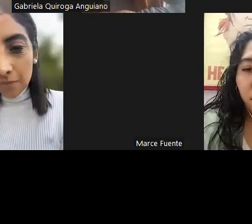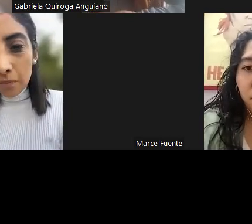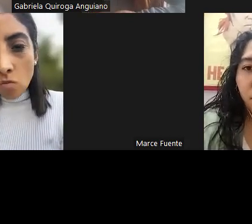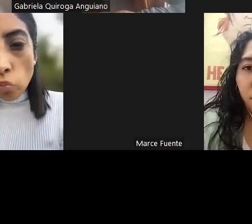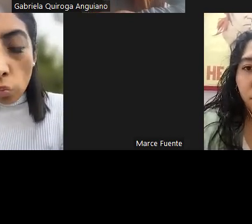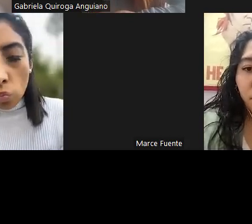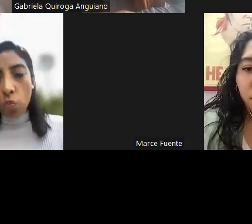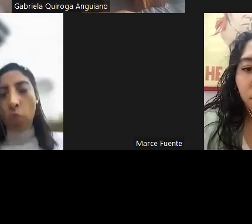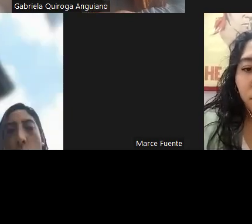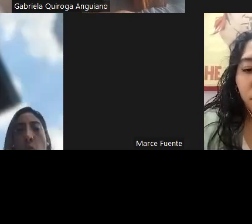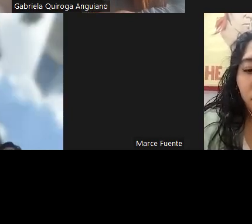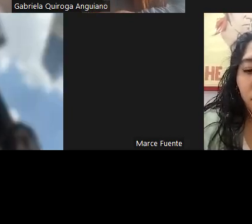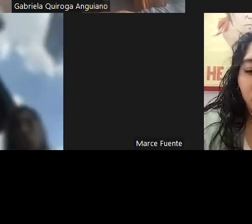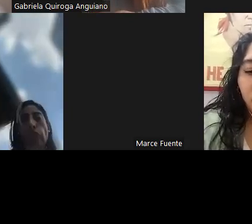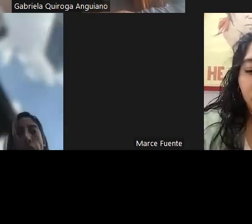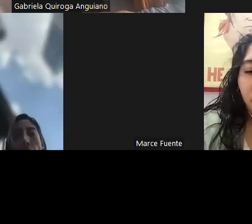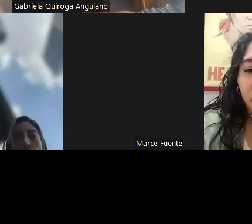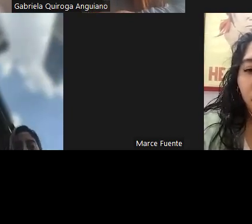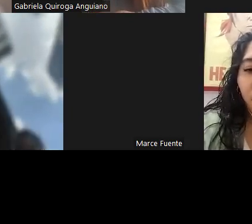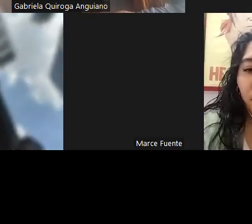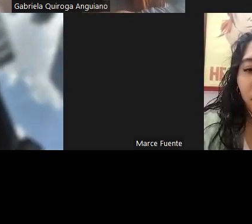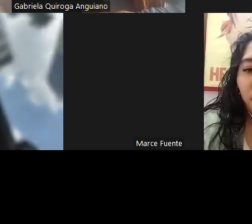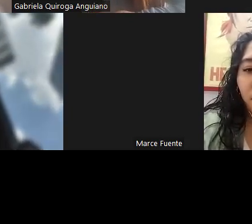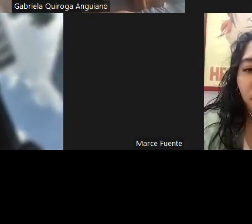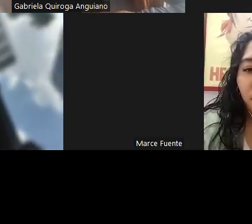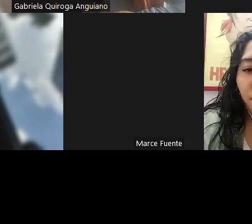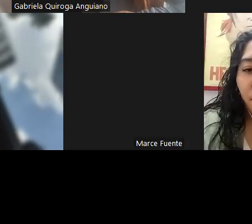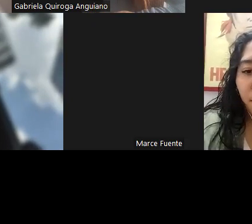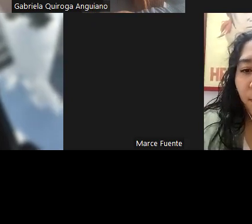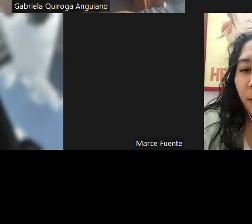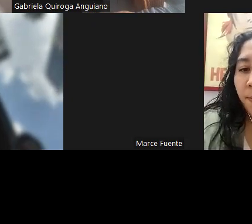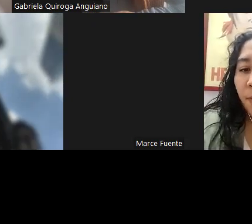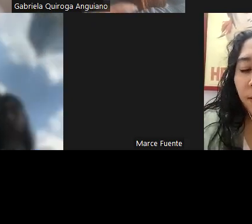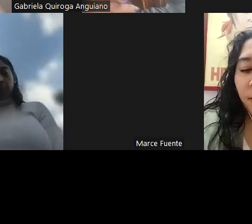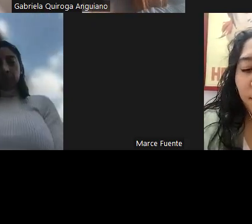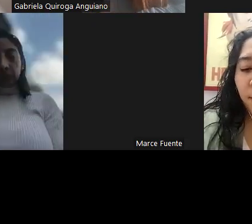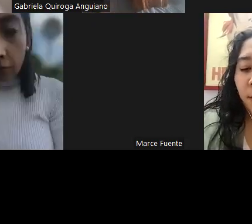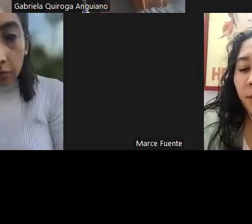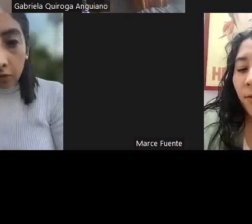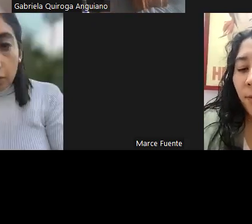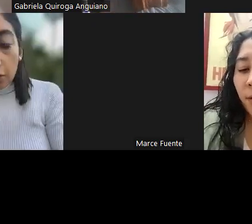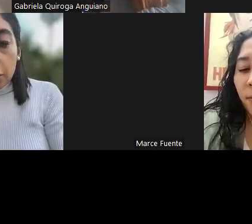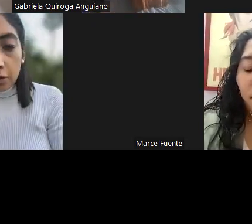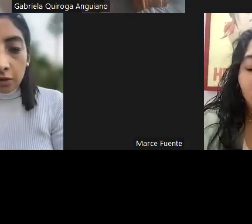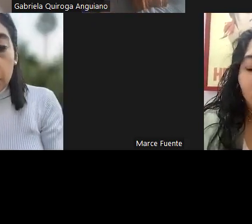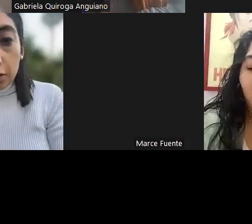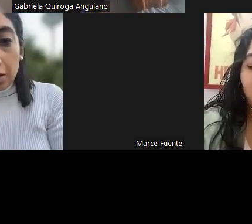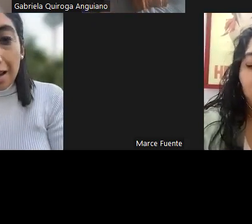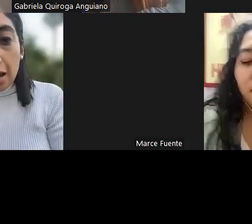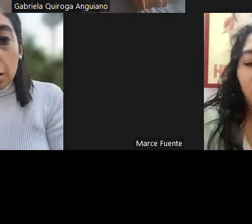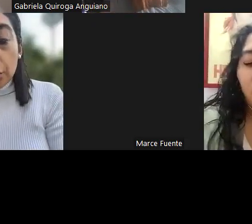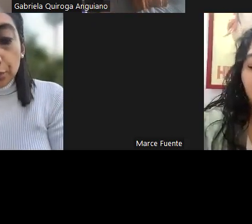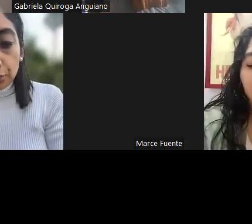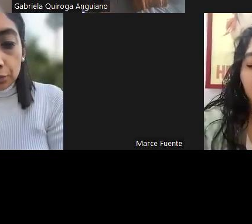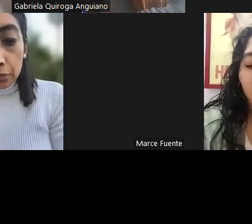Se informa la presidencia que se cuenta con la asistencia de. diputada? ¿Me puede tomar lista de asistencia? que no me habían